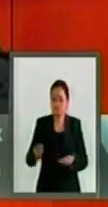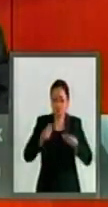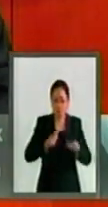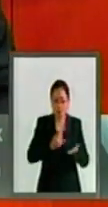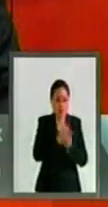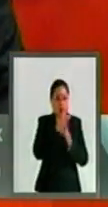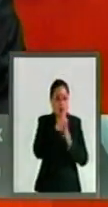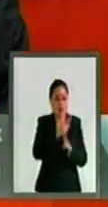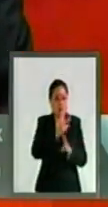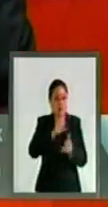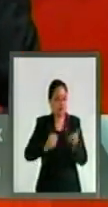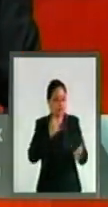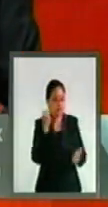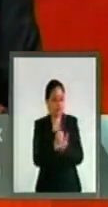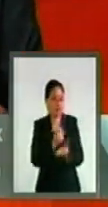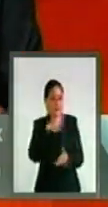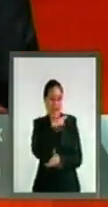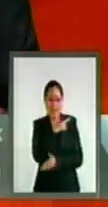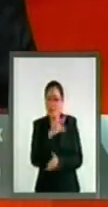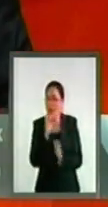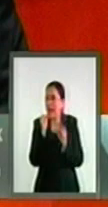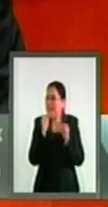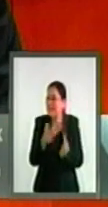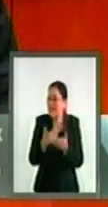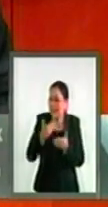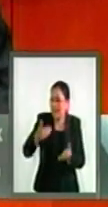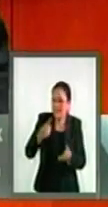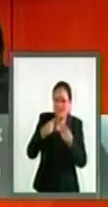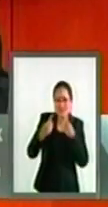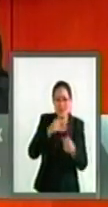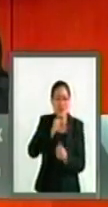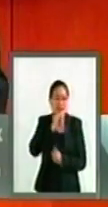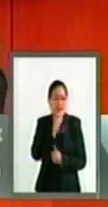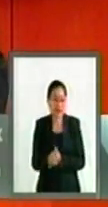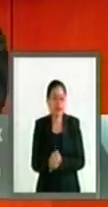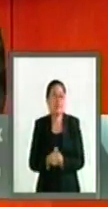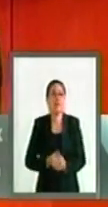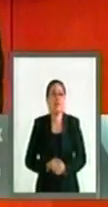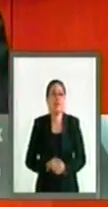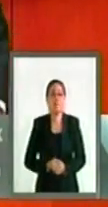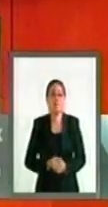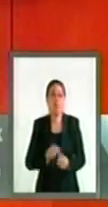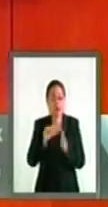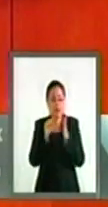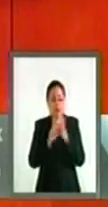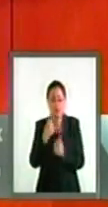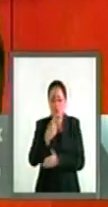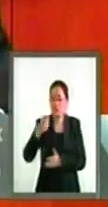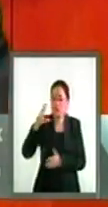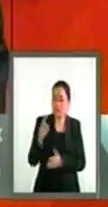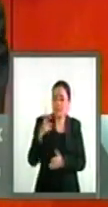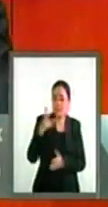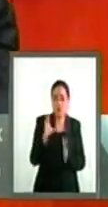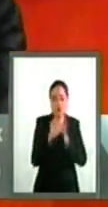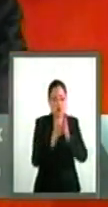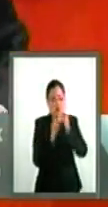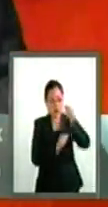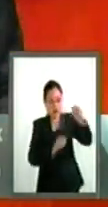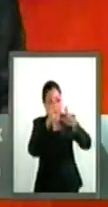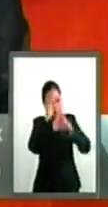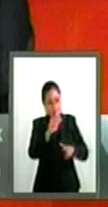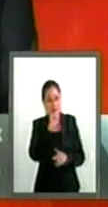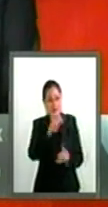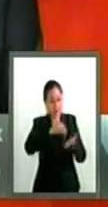en cinco minutos y se aprobó y se manejó sin ninguna discusión. Se violó el artículo 135 de la Constitución